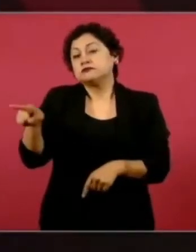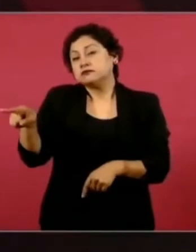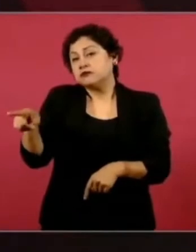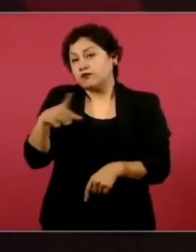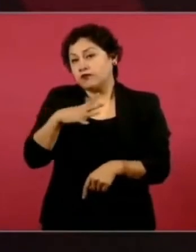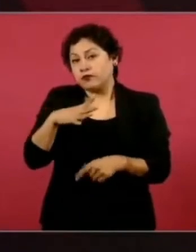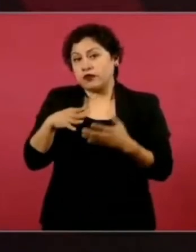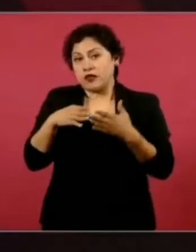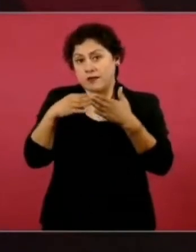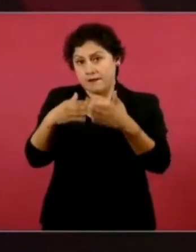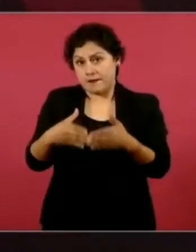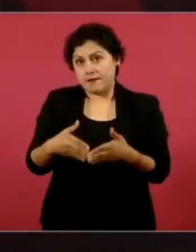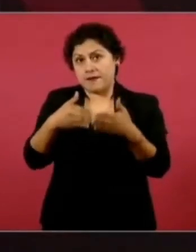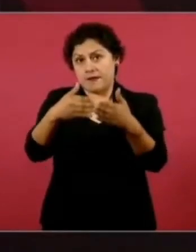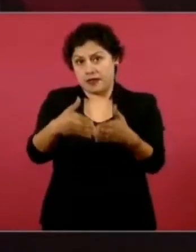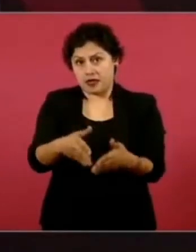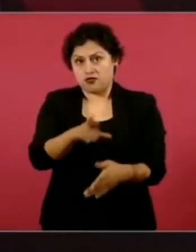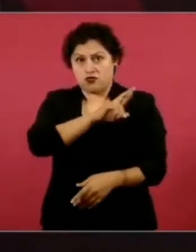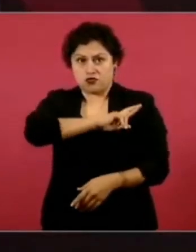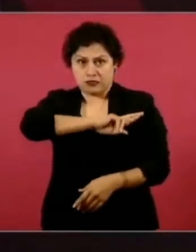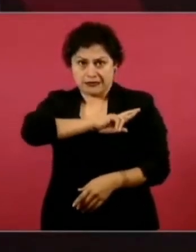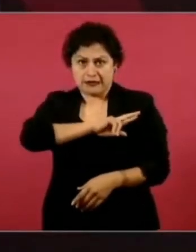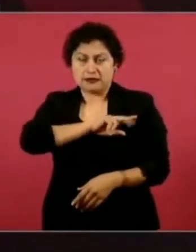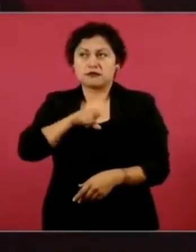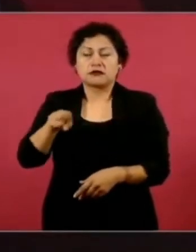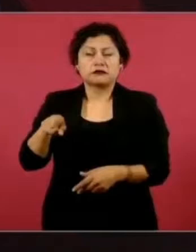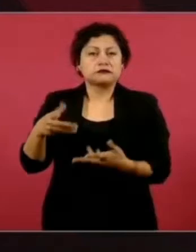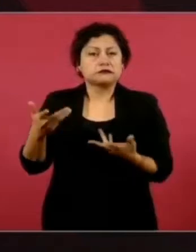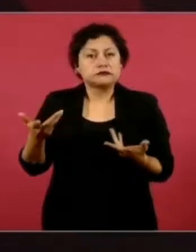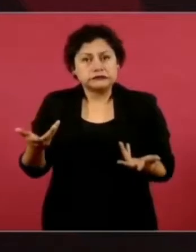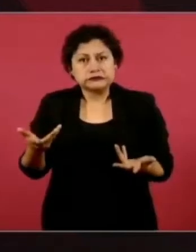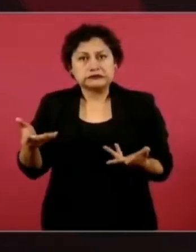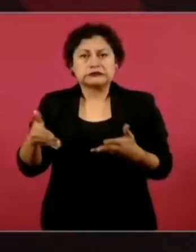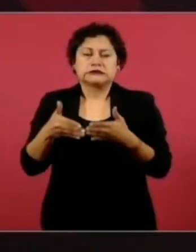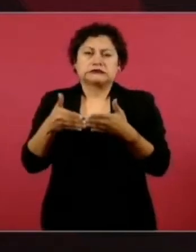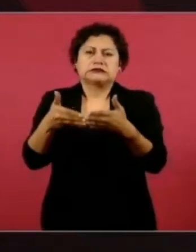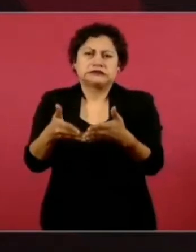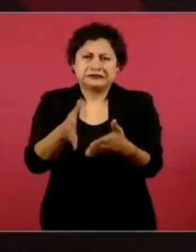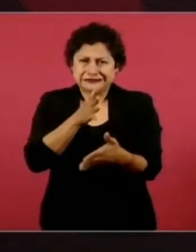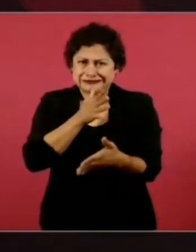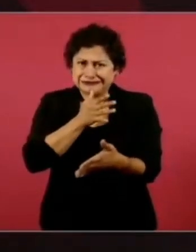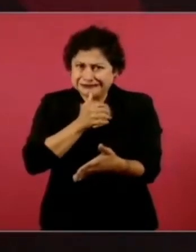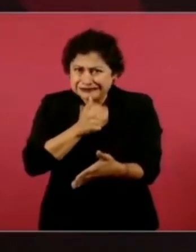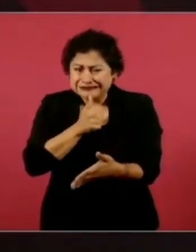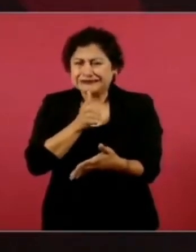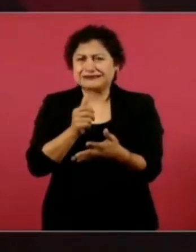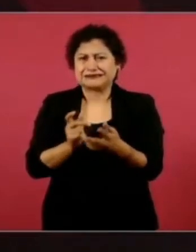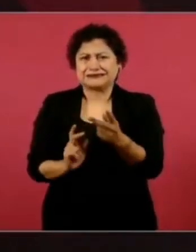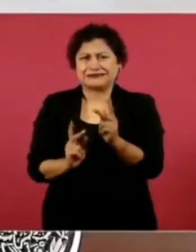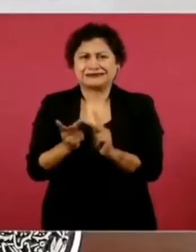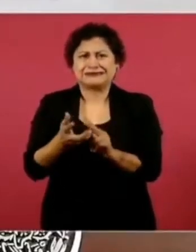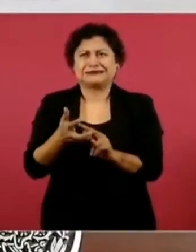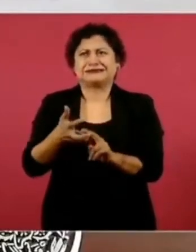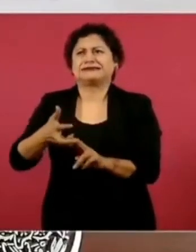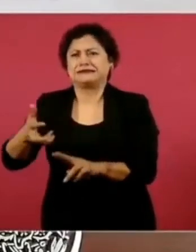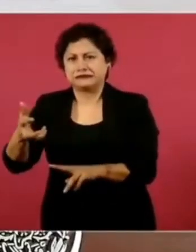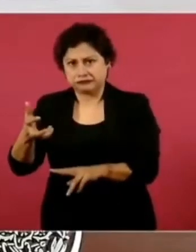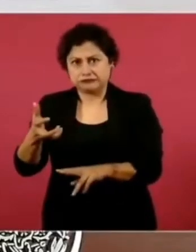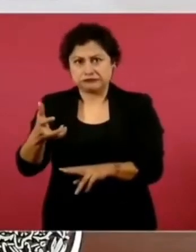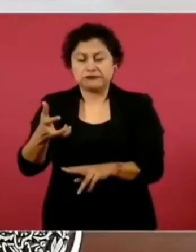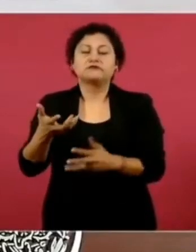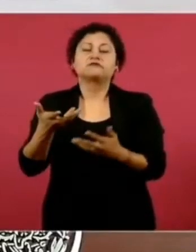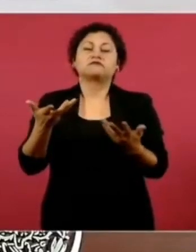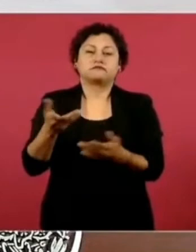y no podían. Se hizo cargo la Secretaría de